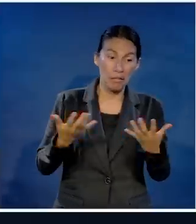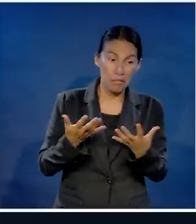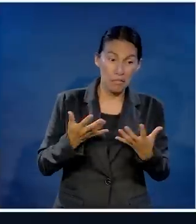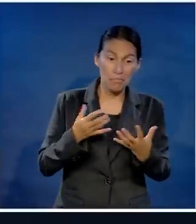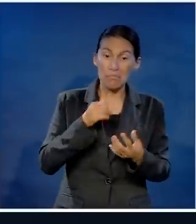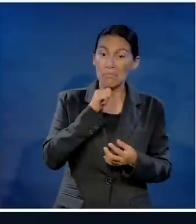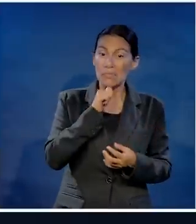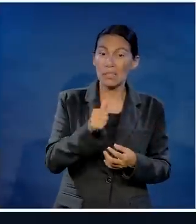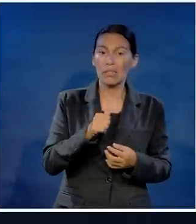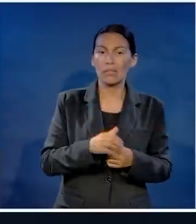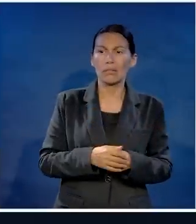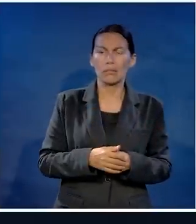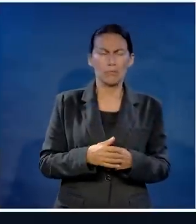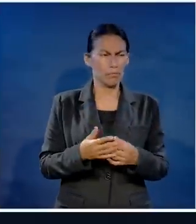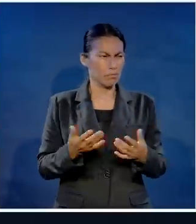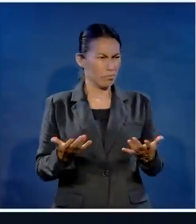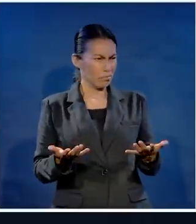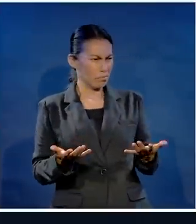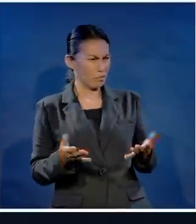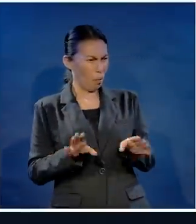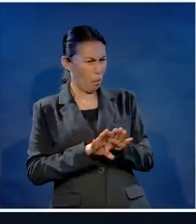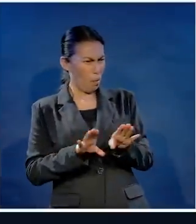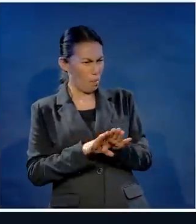por lo que veo no le han movido nada.